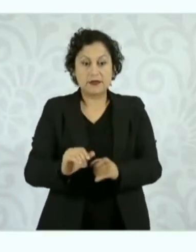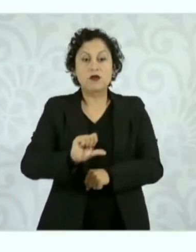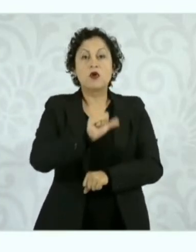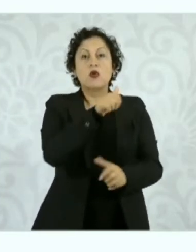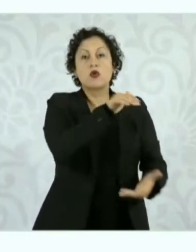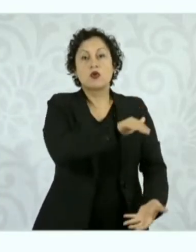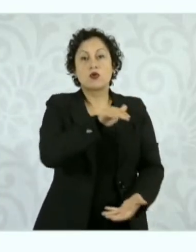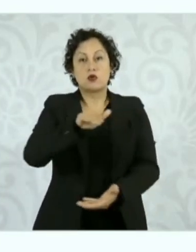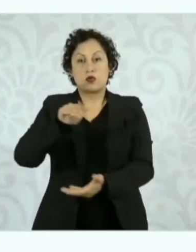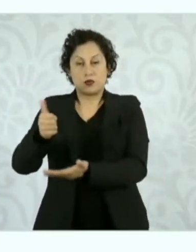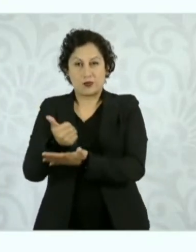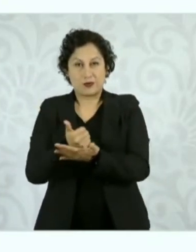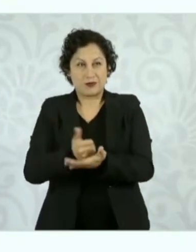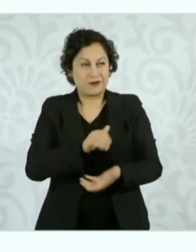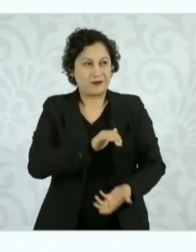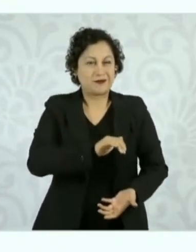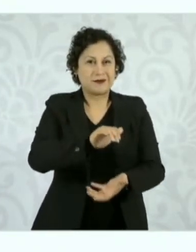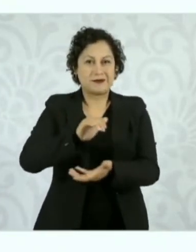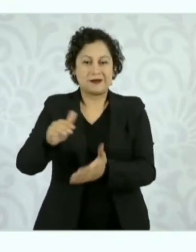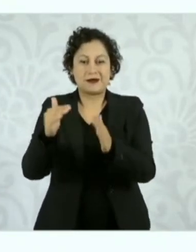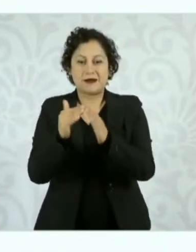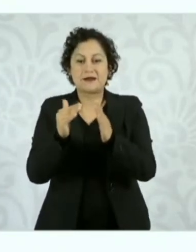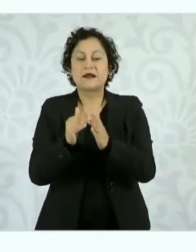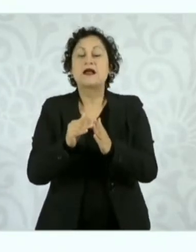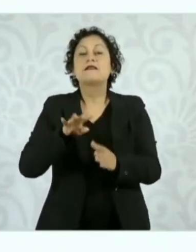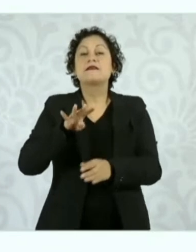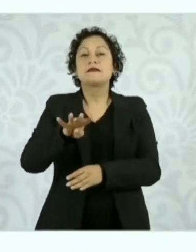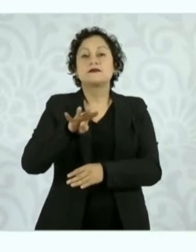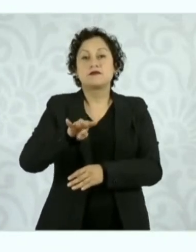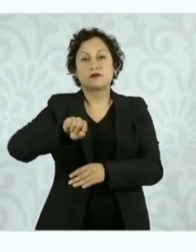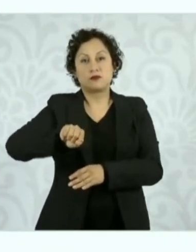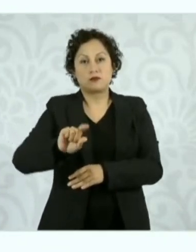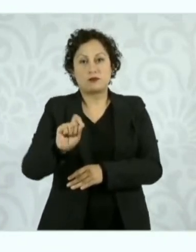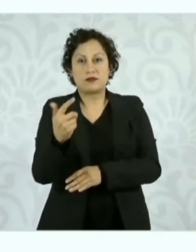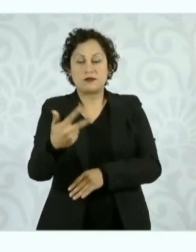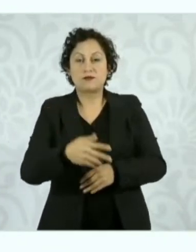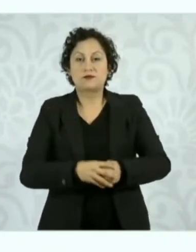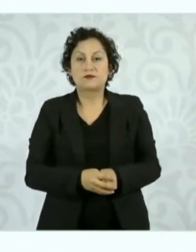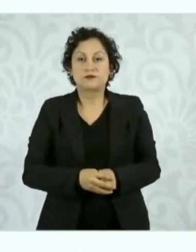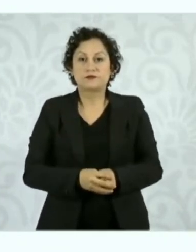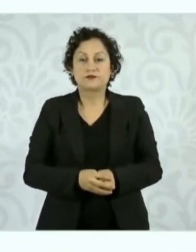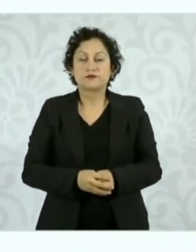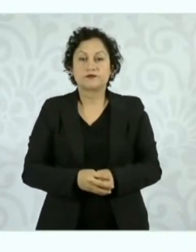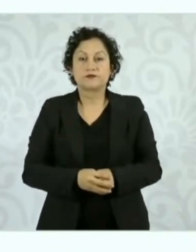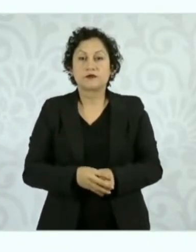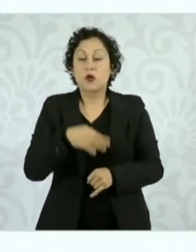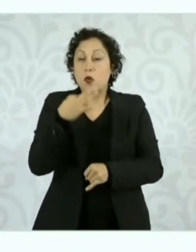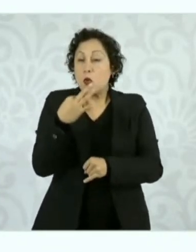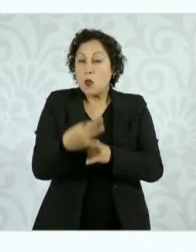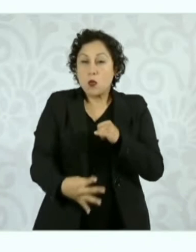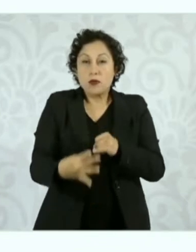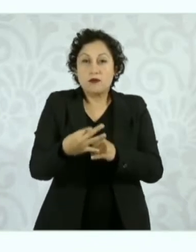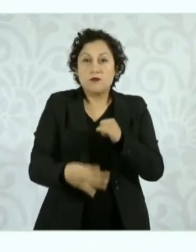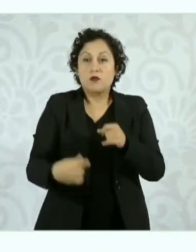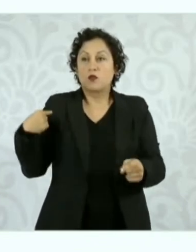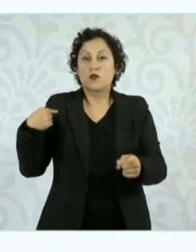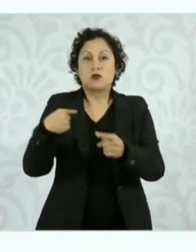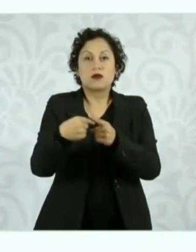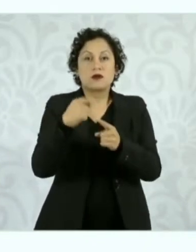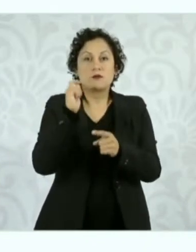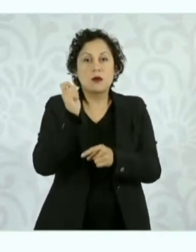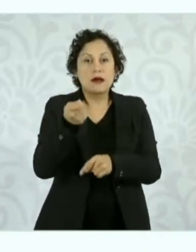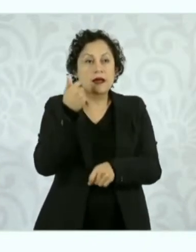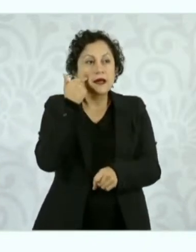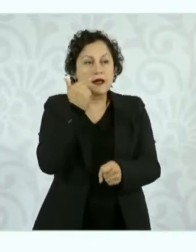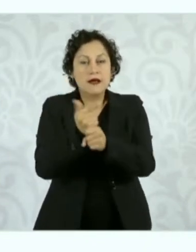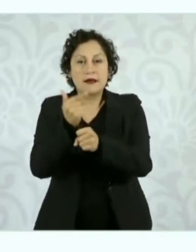con veintiocho centavos. El precio promedio más bajo detectado en nuestro monitoreo de